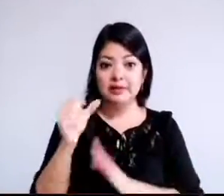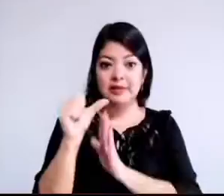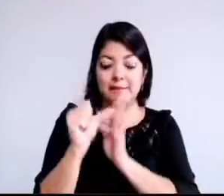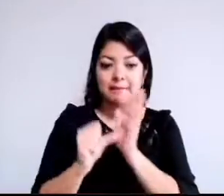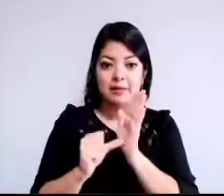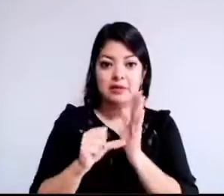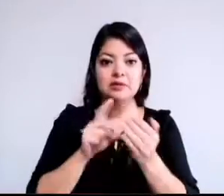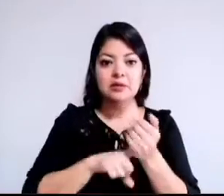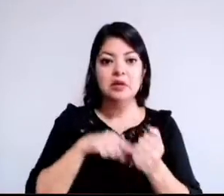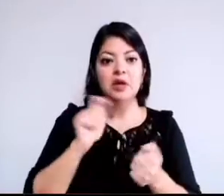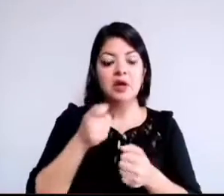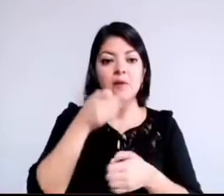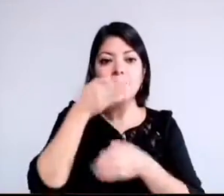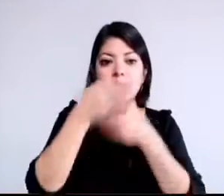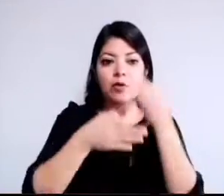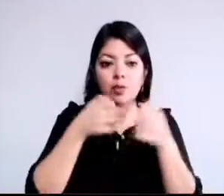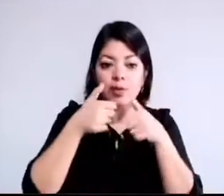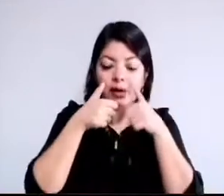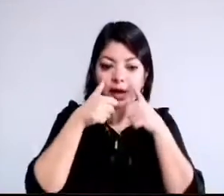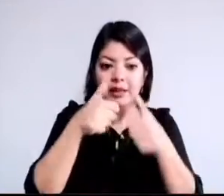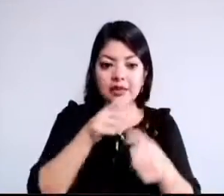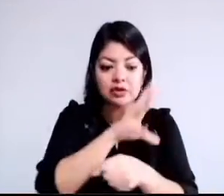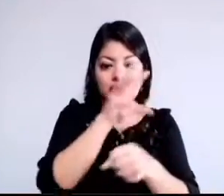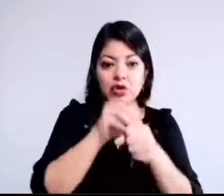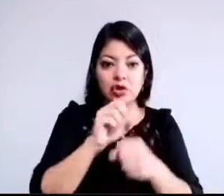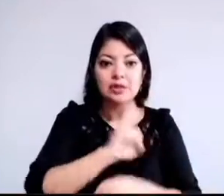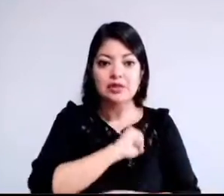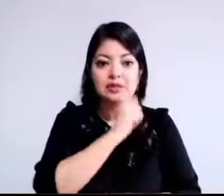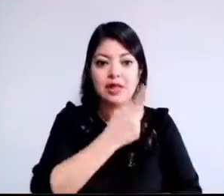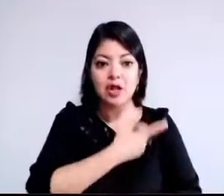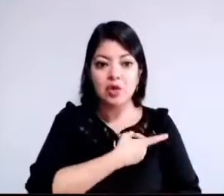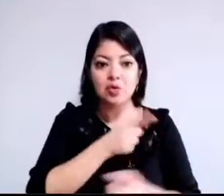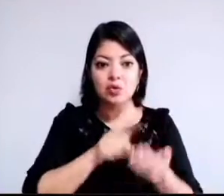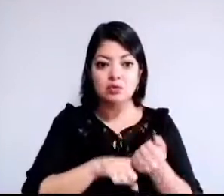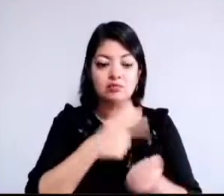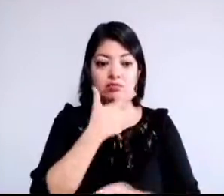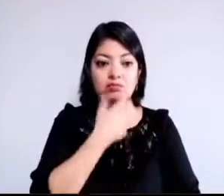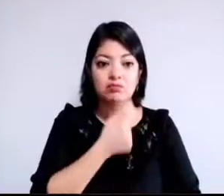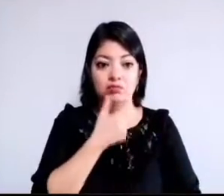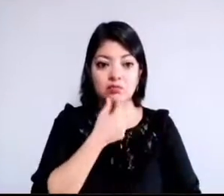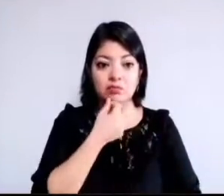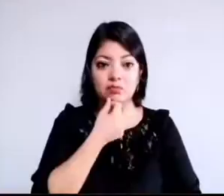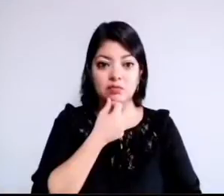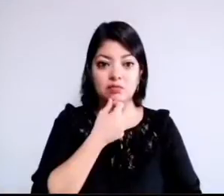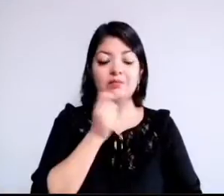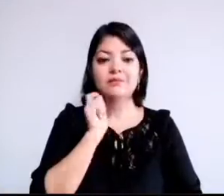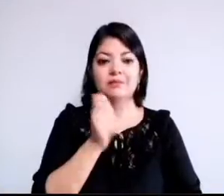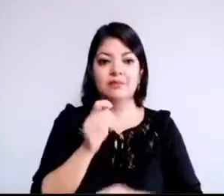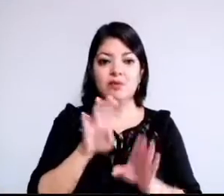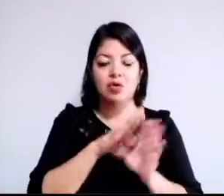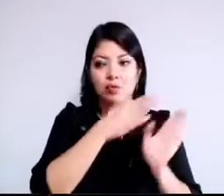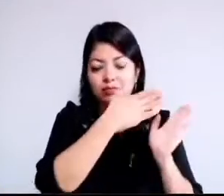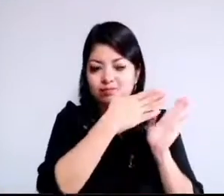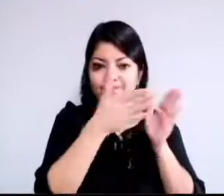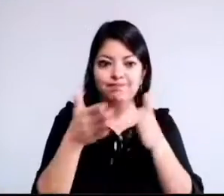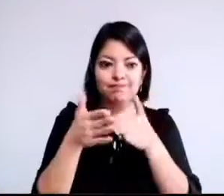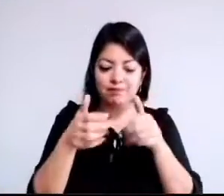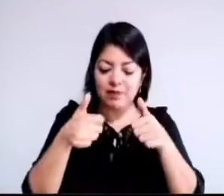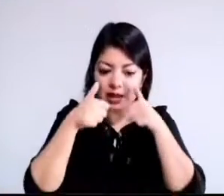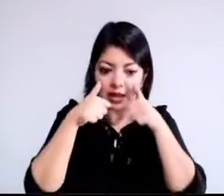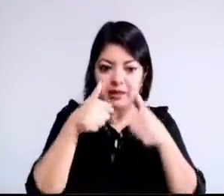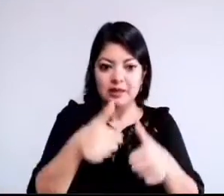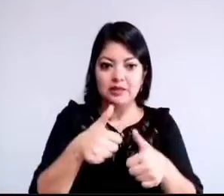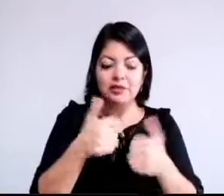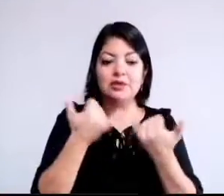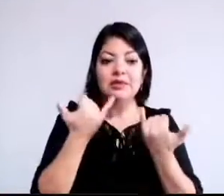promueve la atención integral de la salud masculina, reorientemos los enfoques de atención y